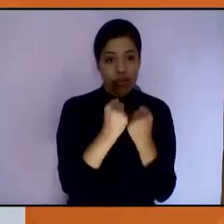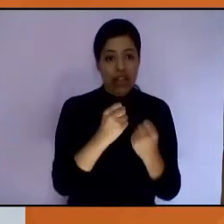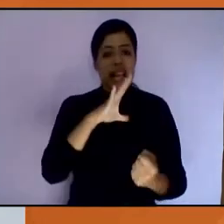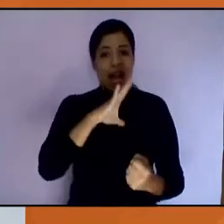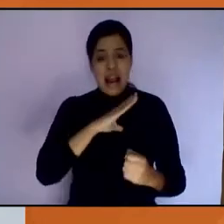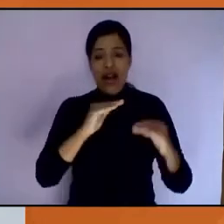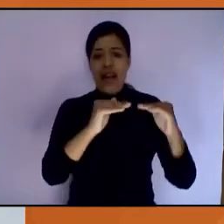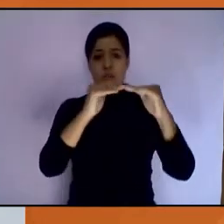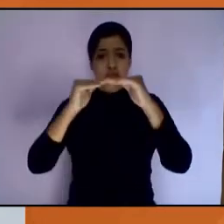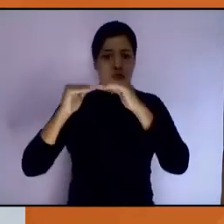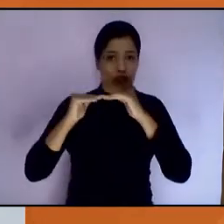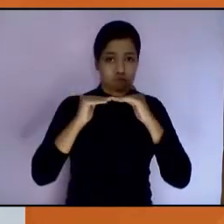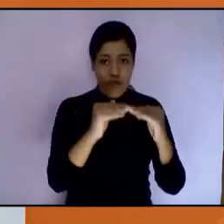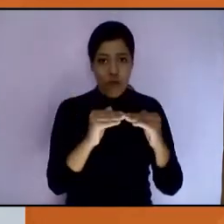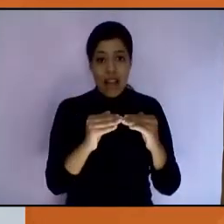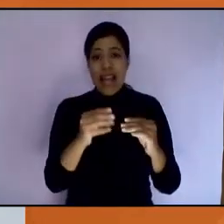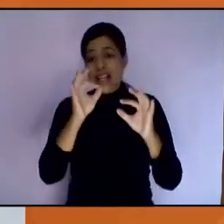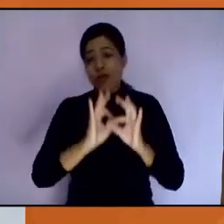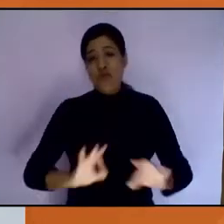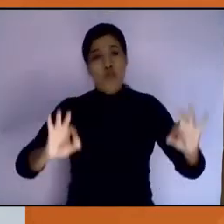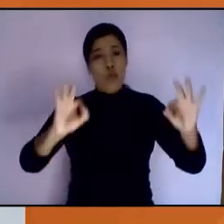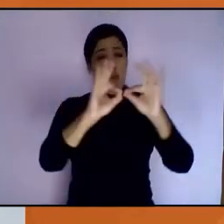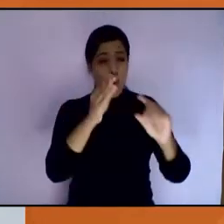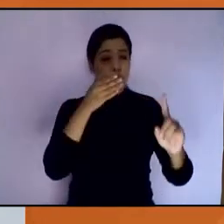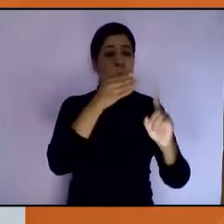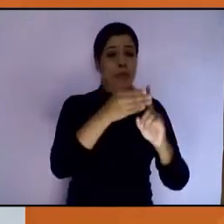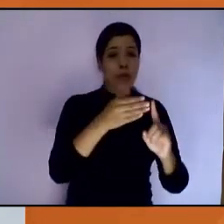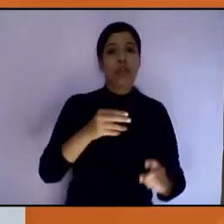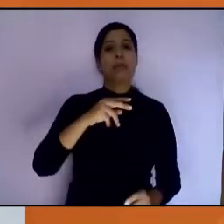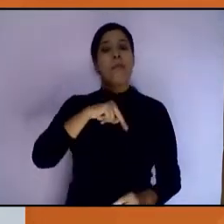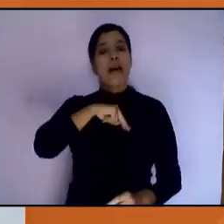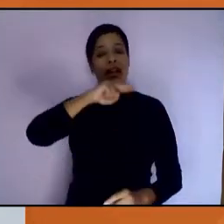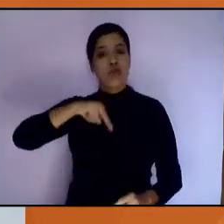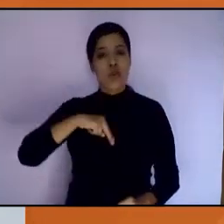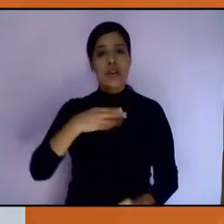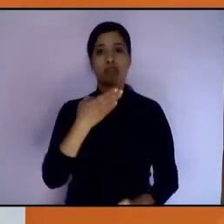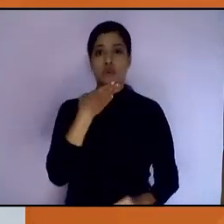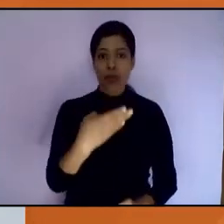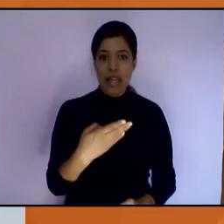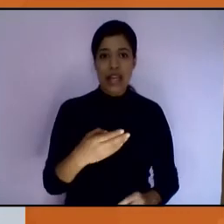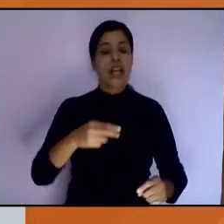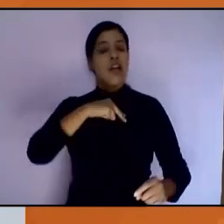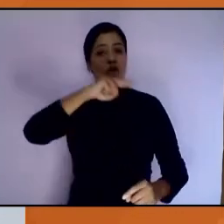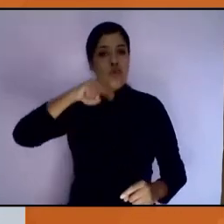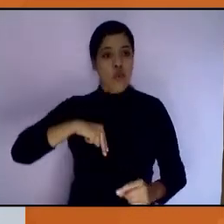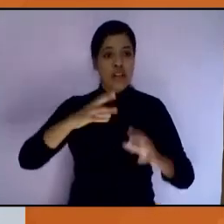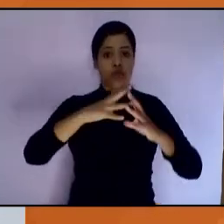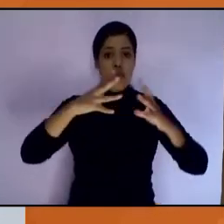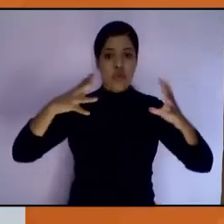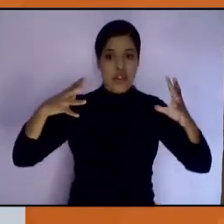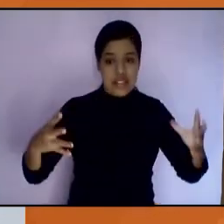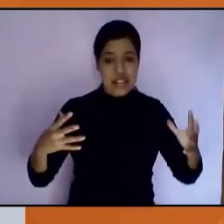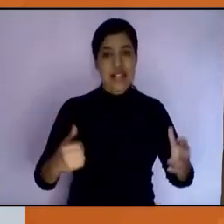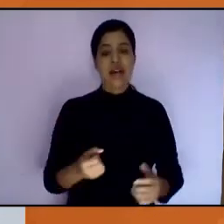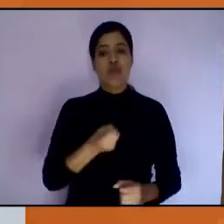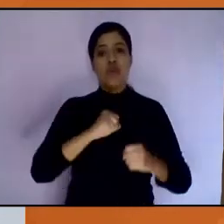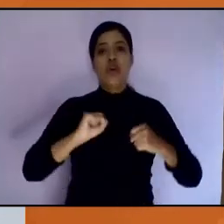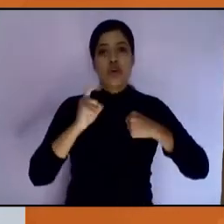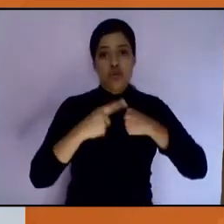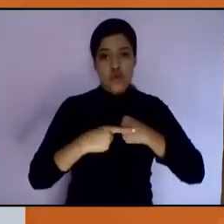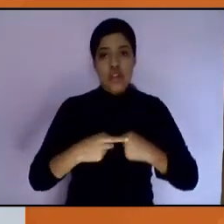sustantiva tiene una prioridad estratégica para nuestro bienestar, nuestro desarrollo social y, en definitiva,